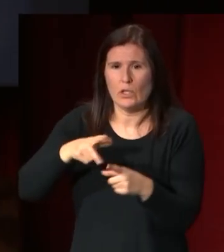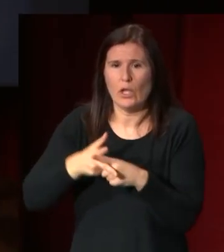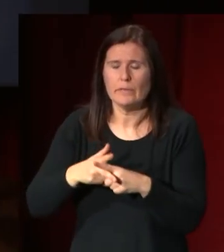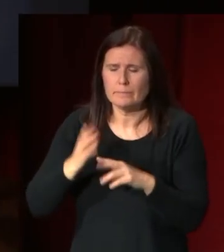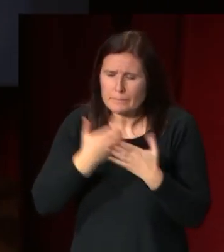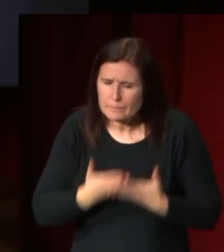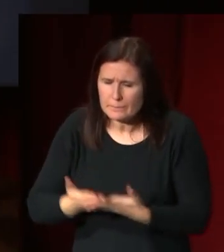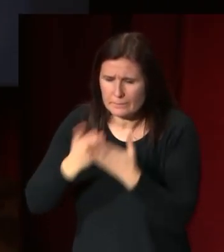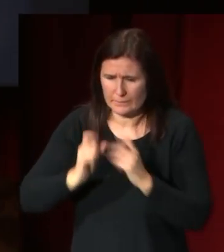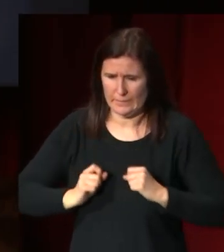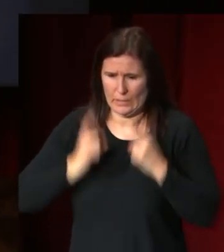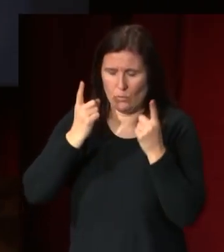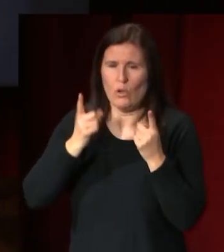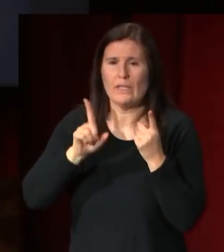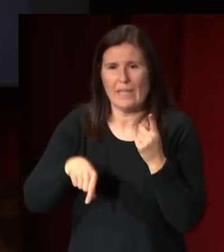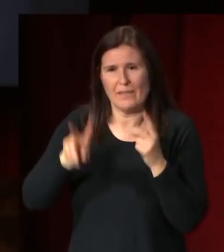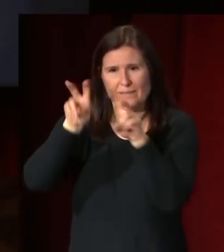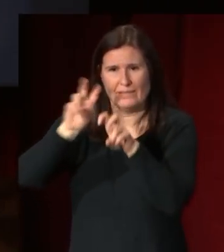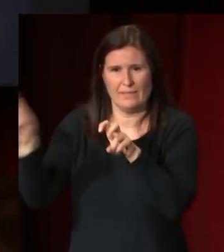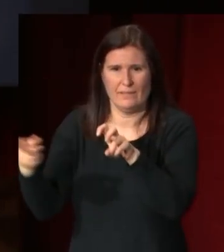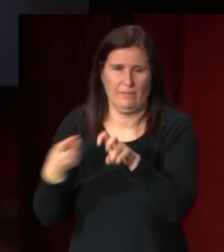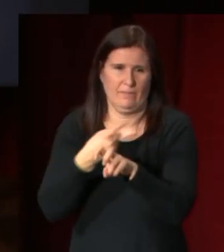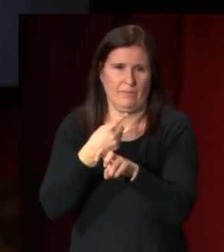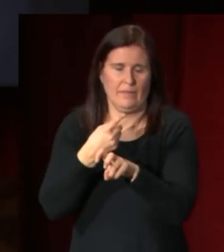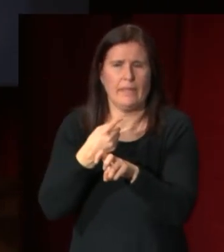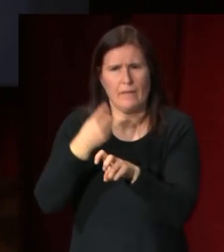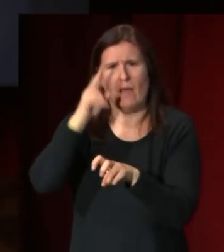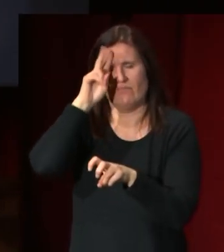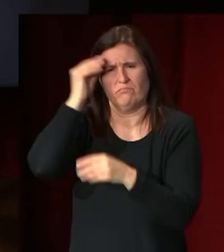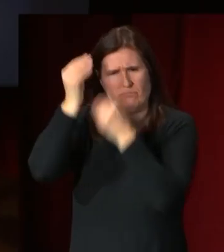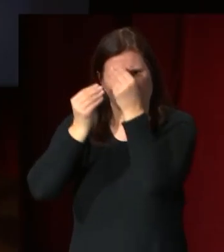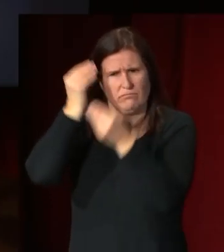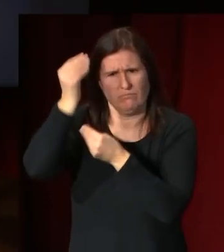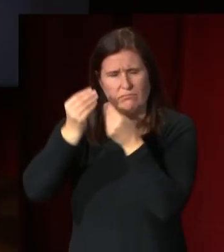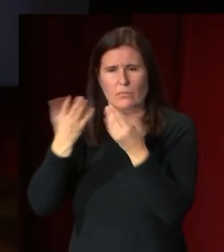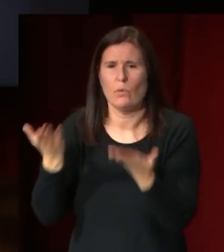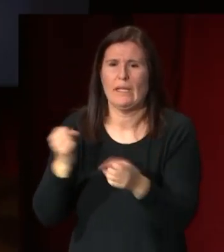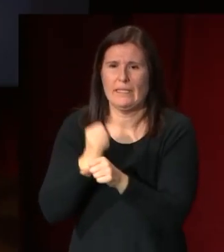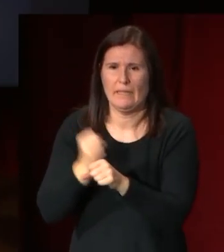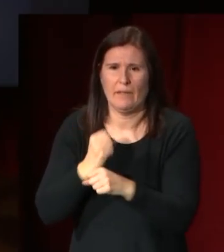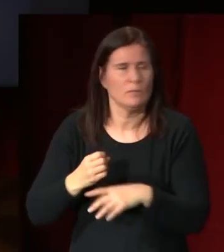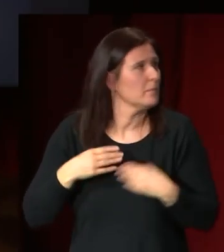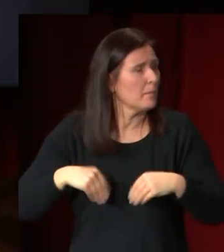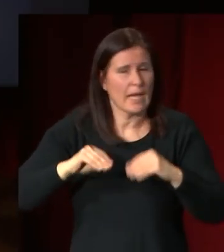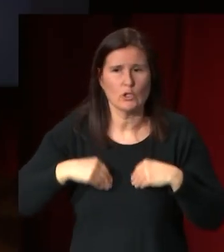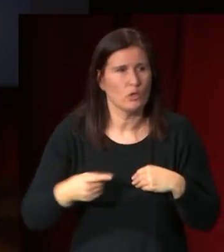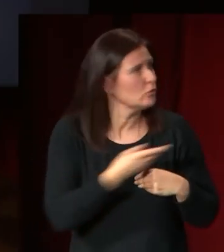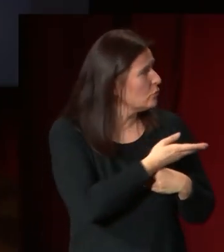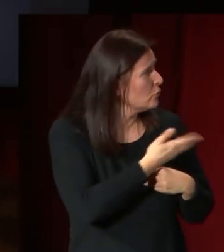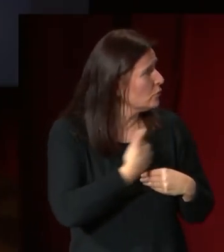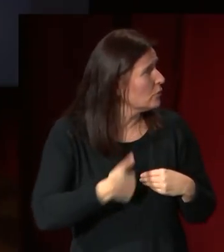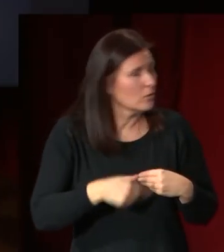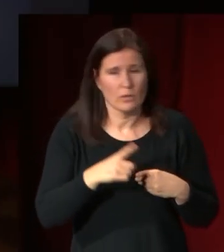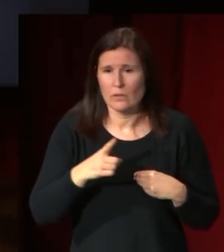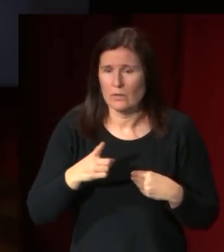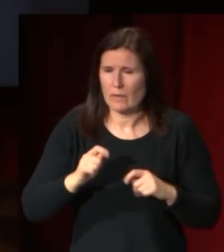sino como se ven en algo que va a ser también algo que le va a preocupar en los siguientes años que es el trabajo de los paños este plantamiento tan